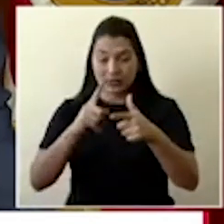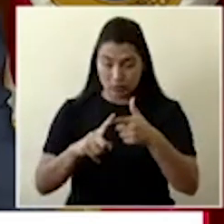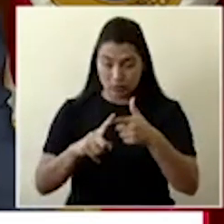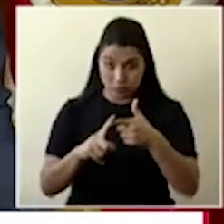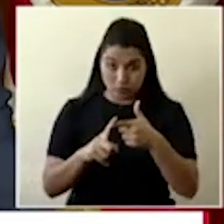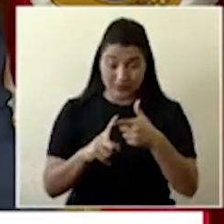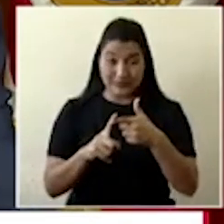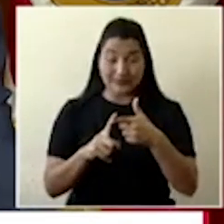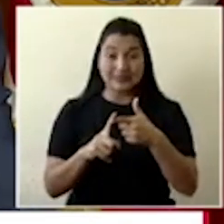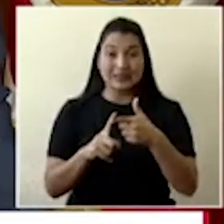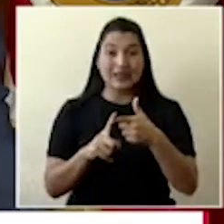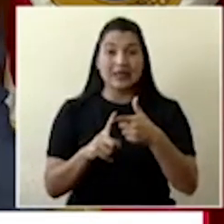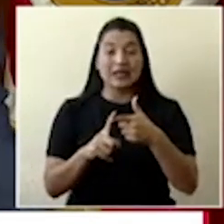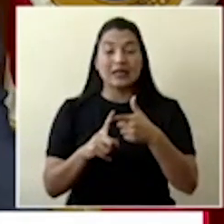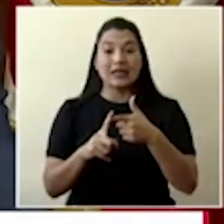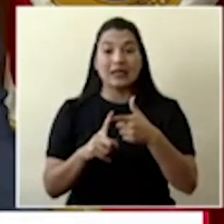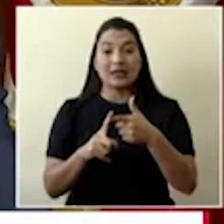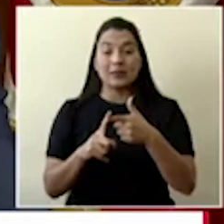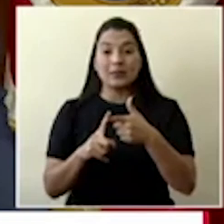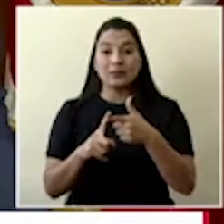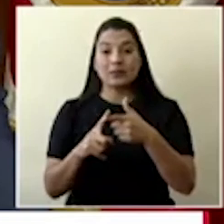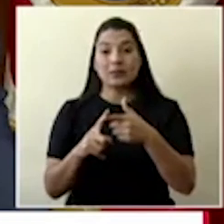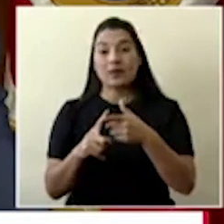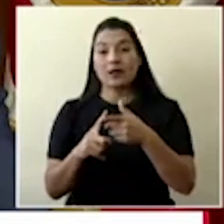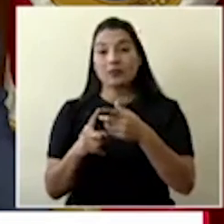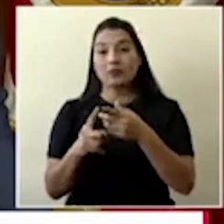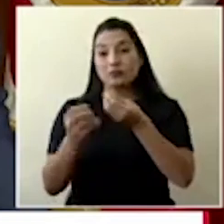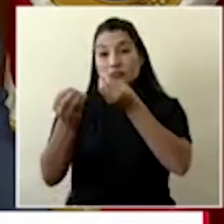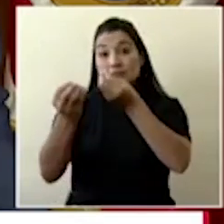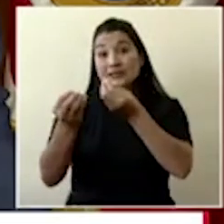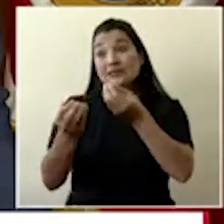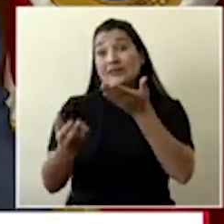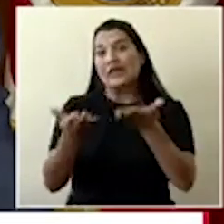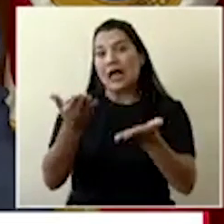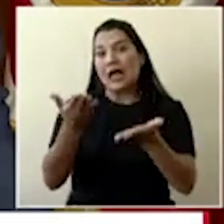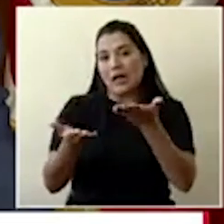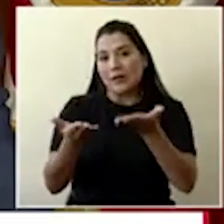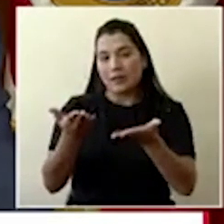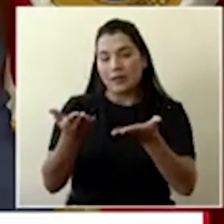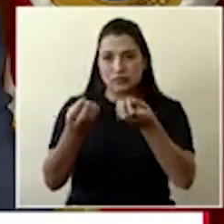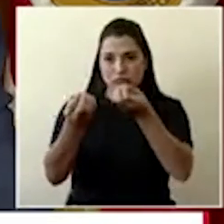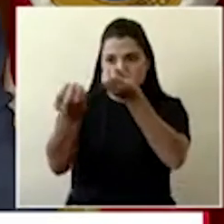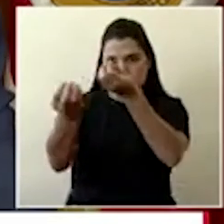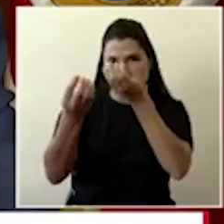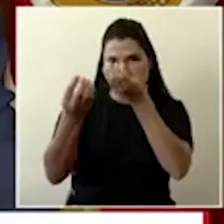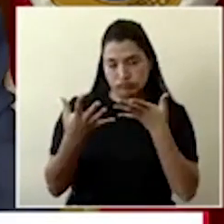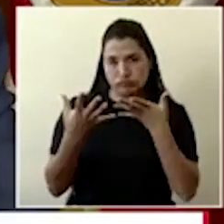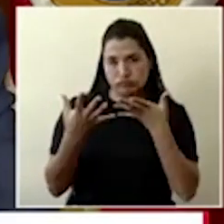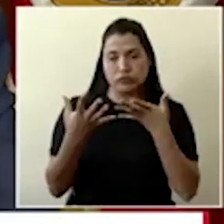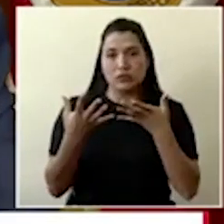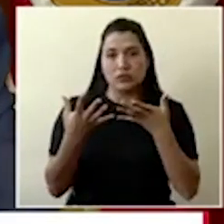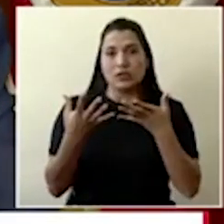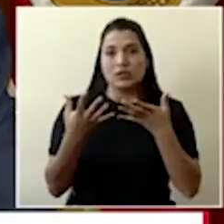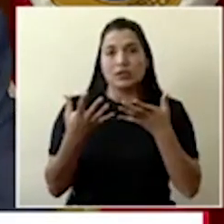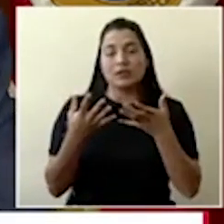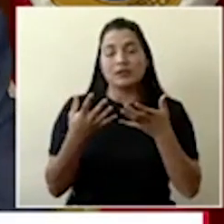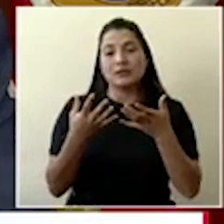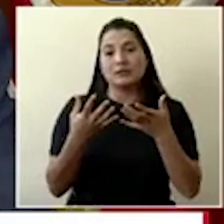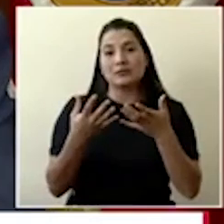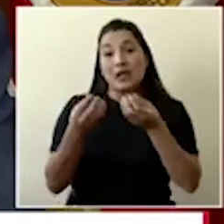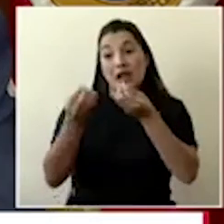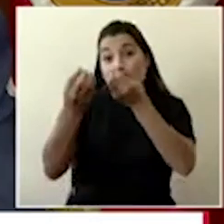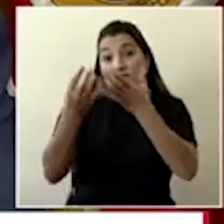información que tenemos para contactarlo o la que usted indique en esa página la información